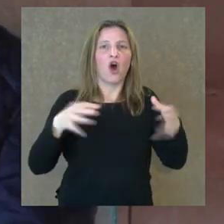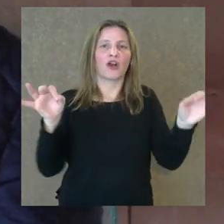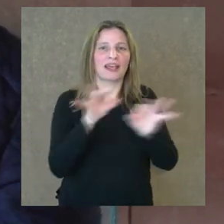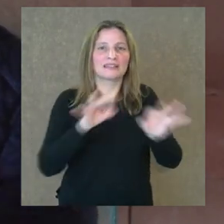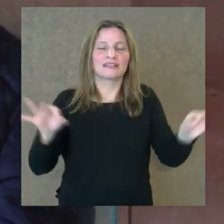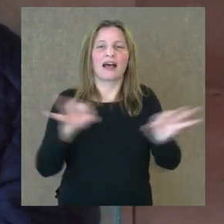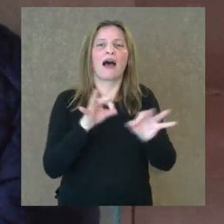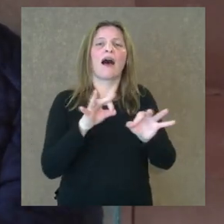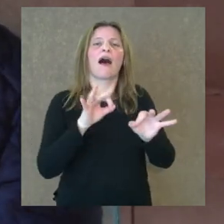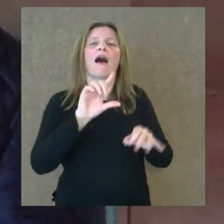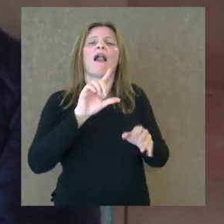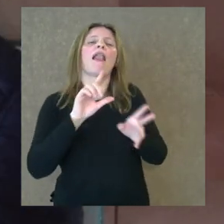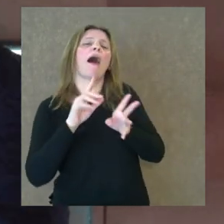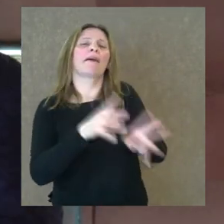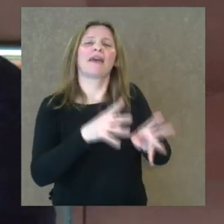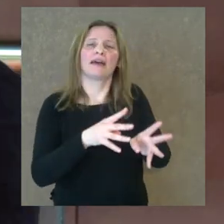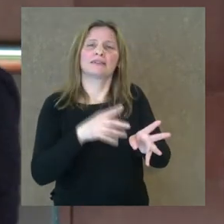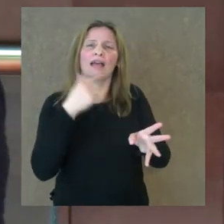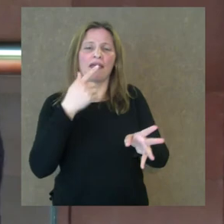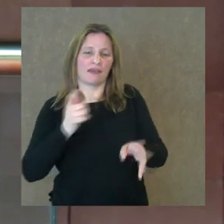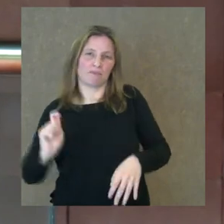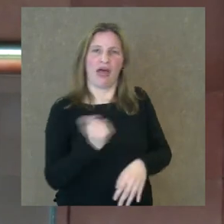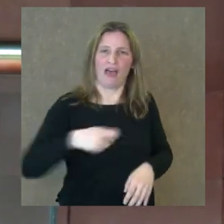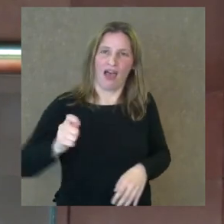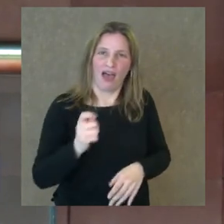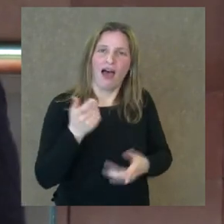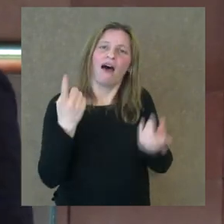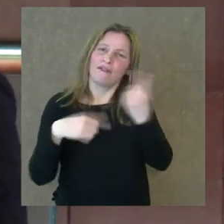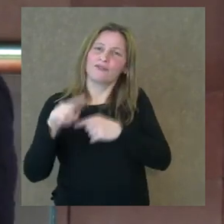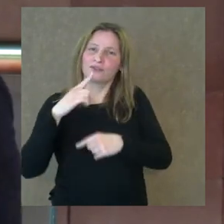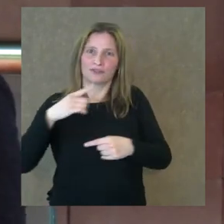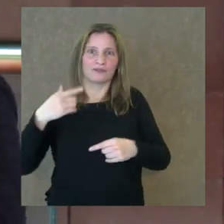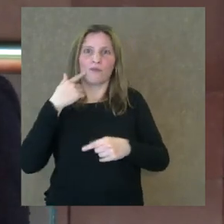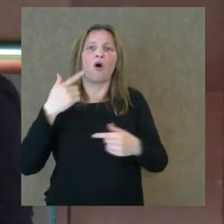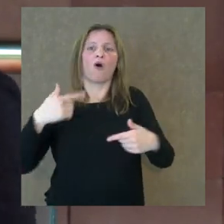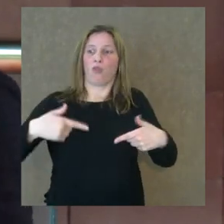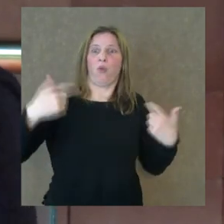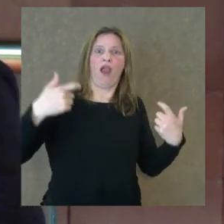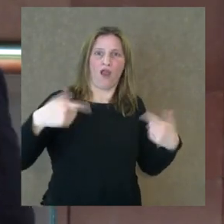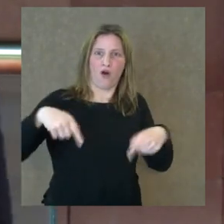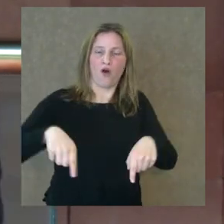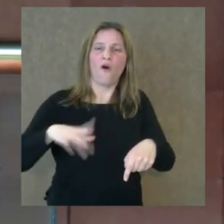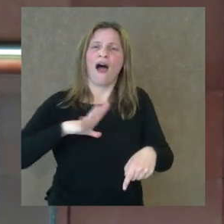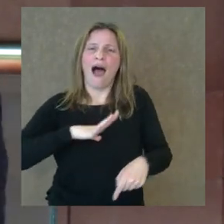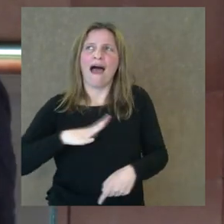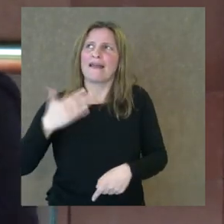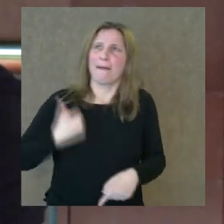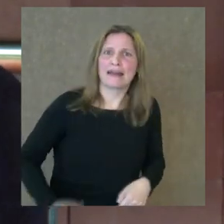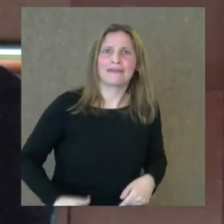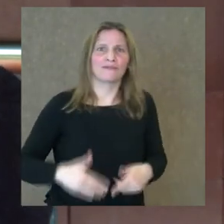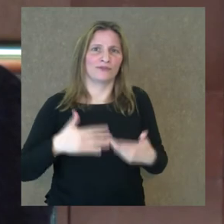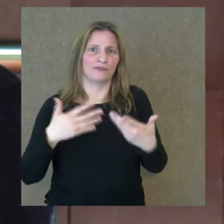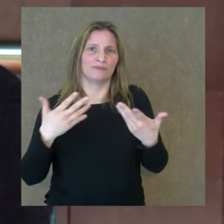títulos. La batalla habla de la batalla de los espadachines. O sea, que va a haber un duelo, va a haber un duelo, va a haber lamentos,